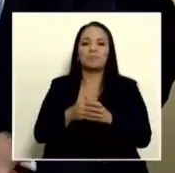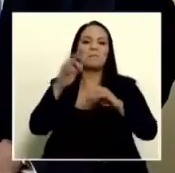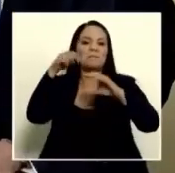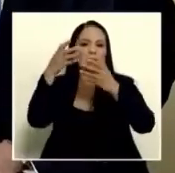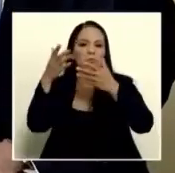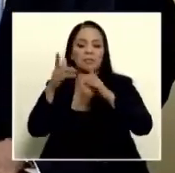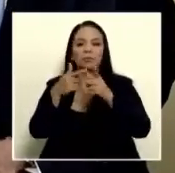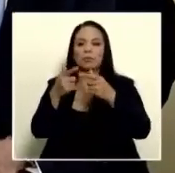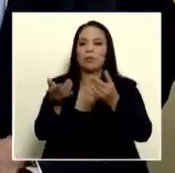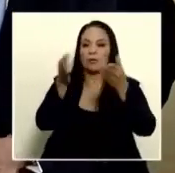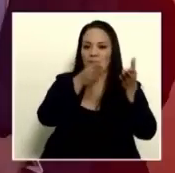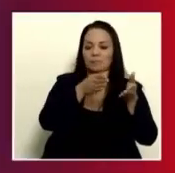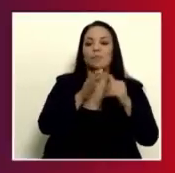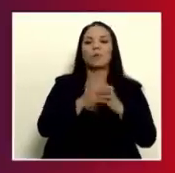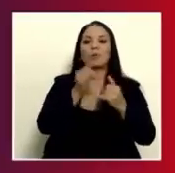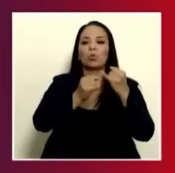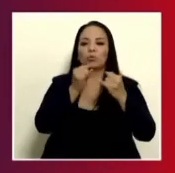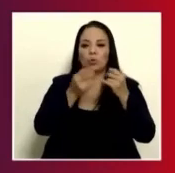filmina.